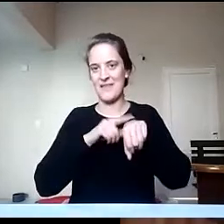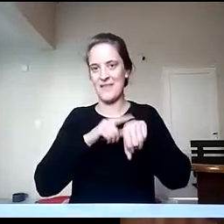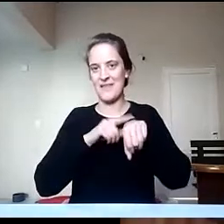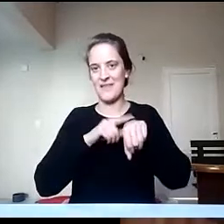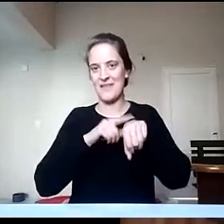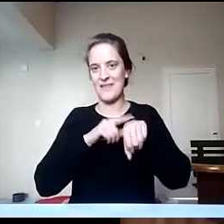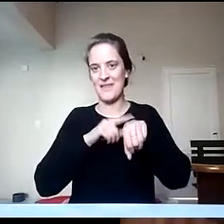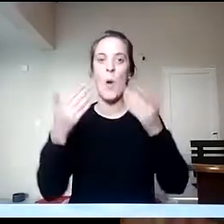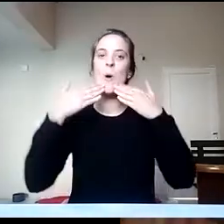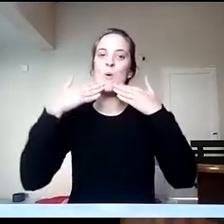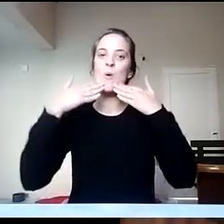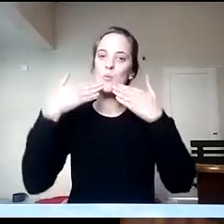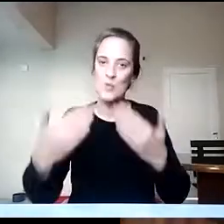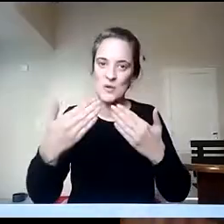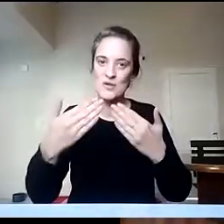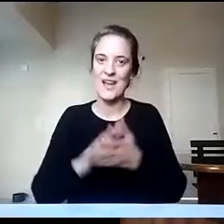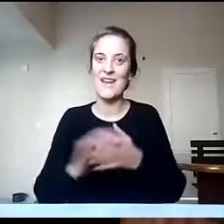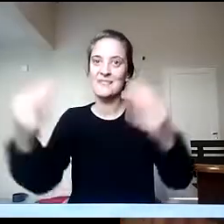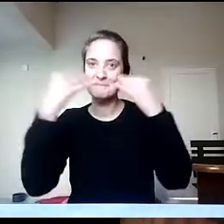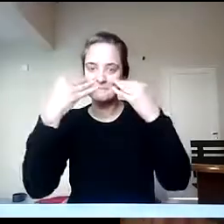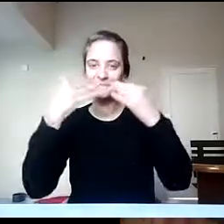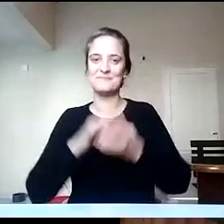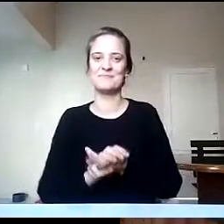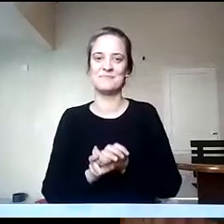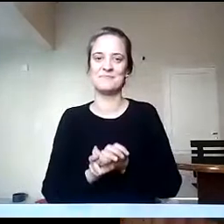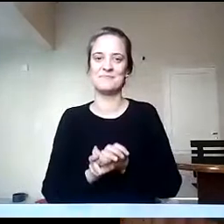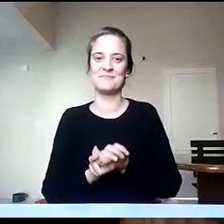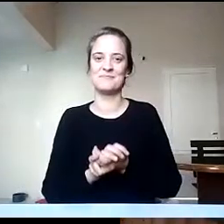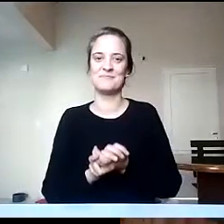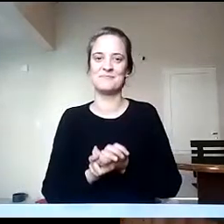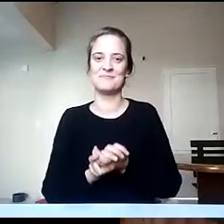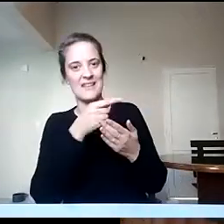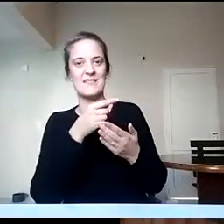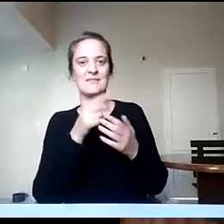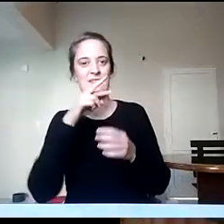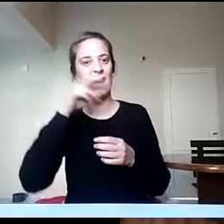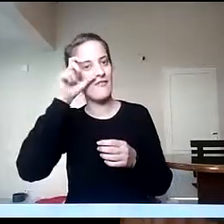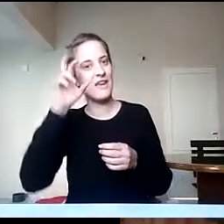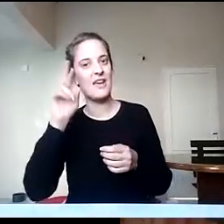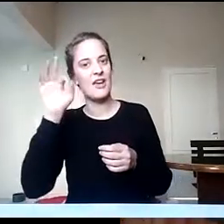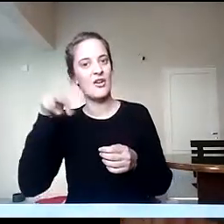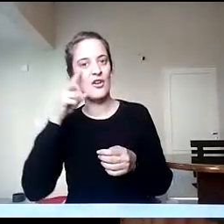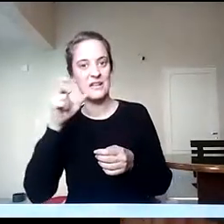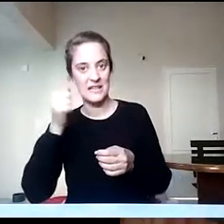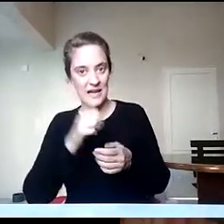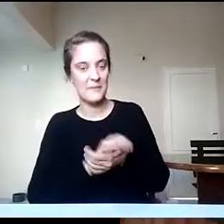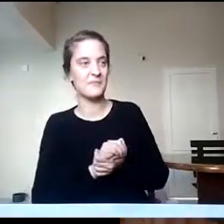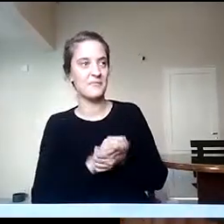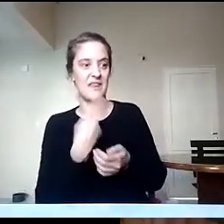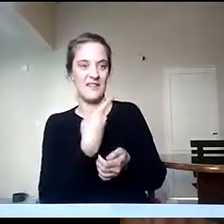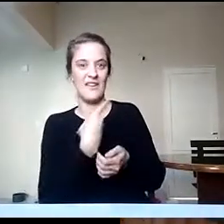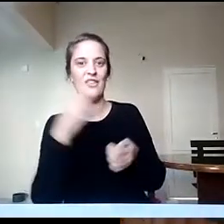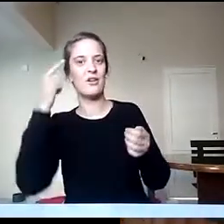gracias que nos escucharon y muchas gracias Verónica por permitirme sumar y reflexionar sobre el rol